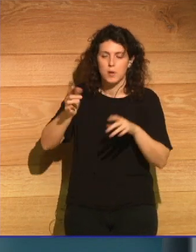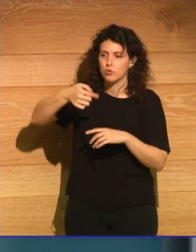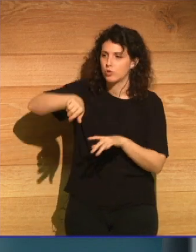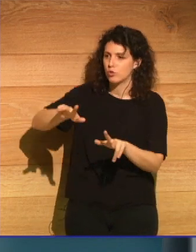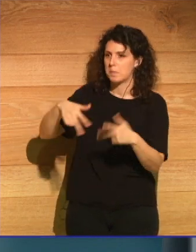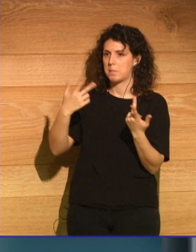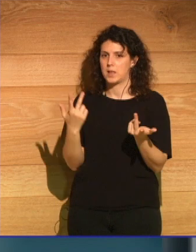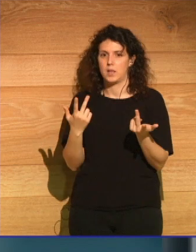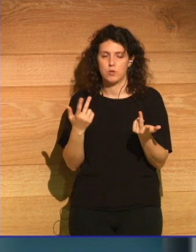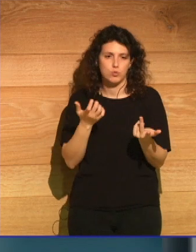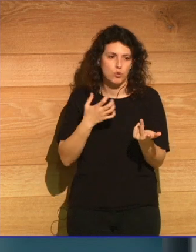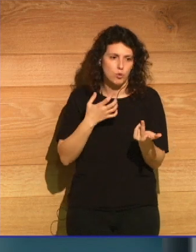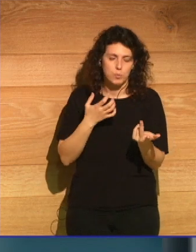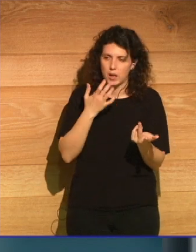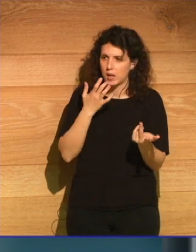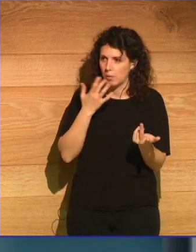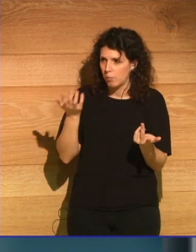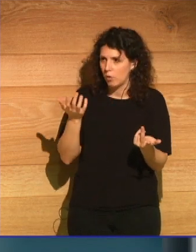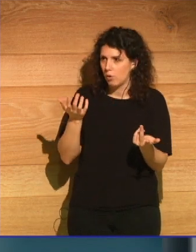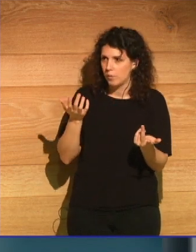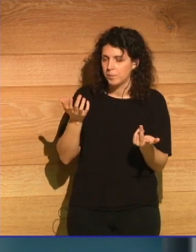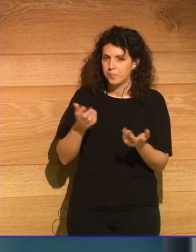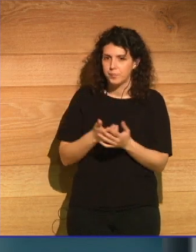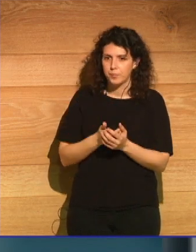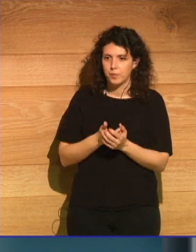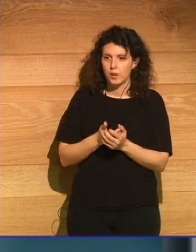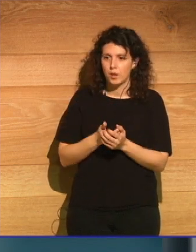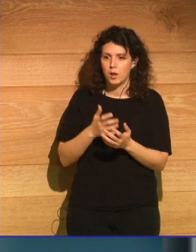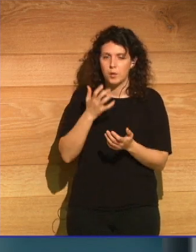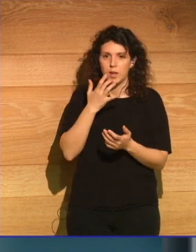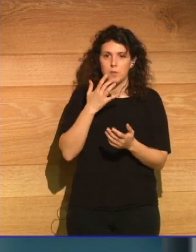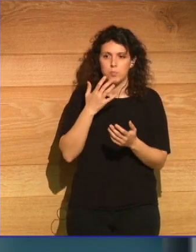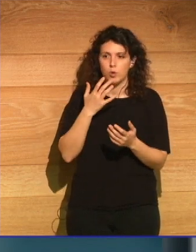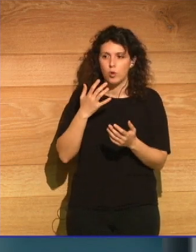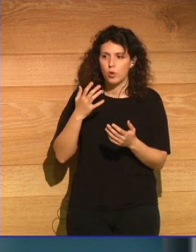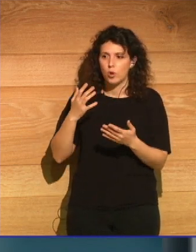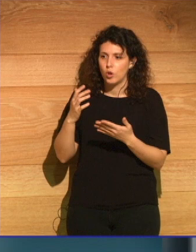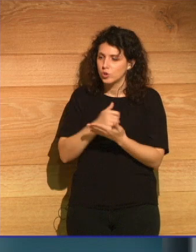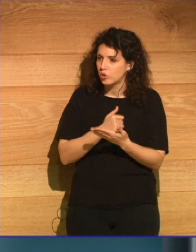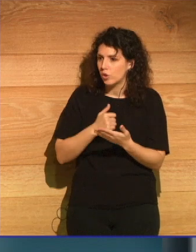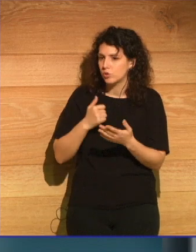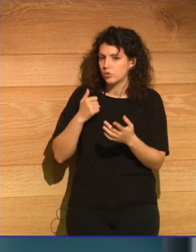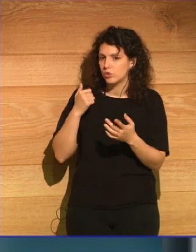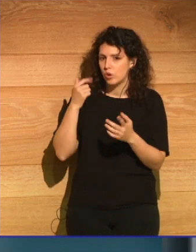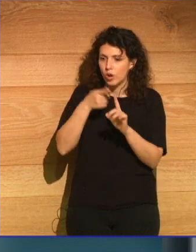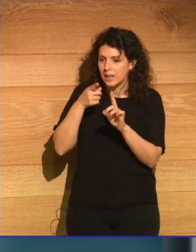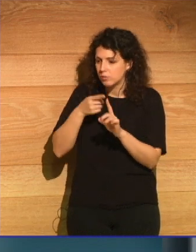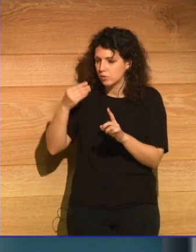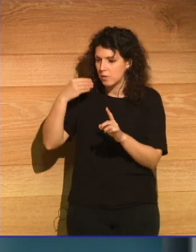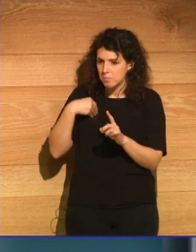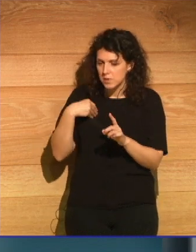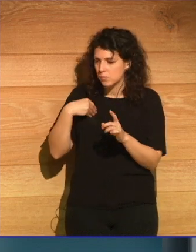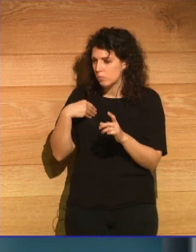permitirnos poner todos los huevos en la misma cesta, es decir, en la cesta de la